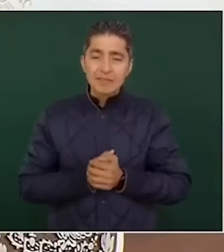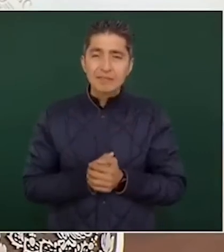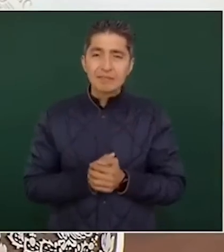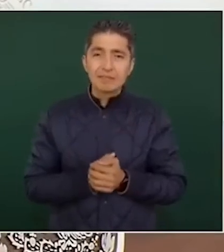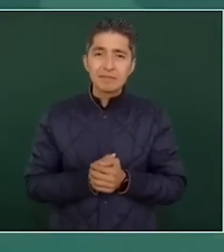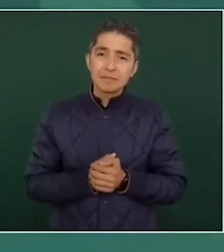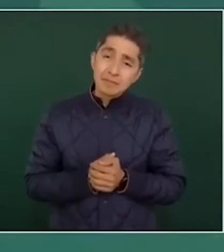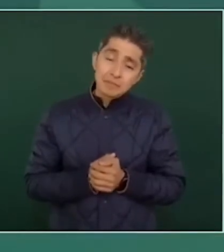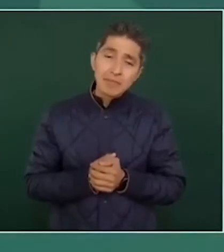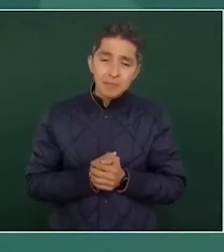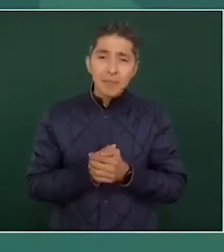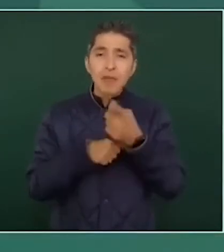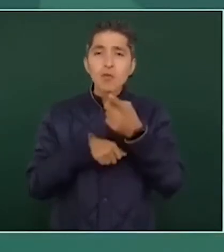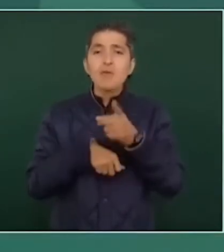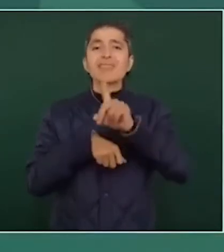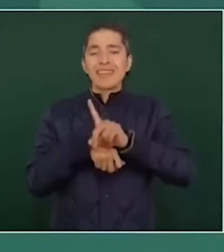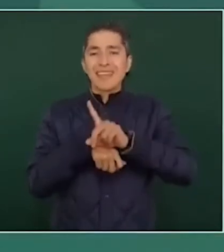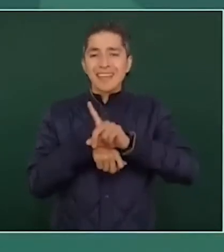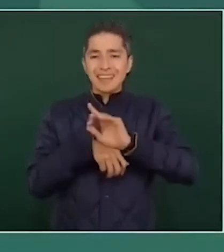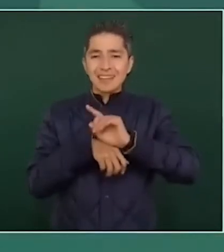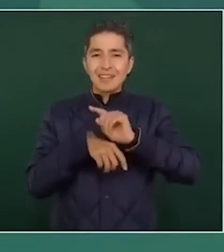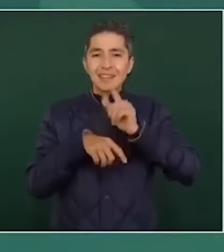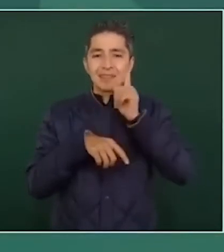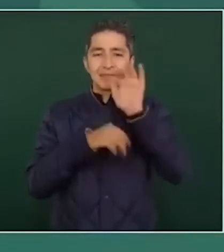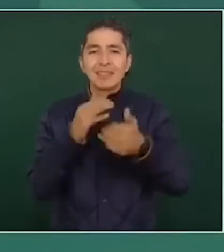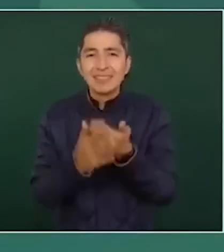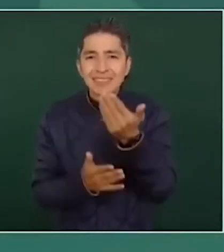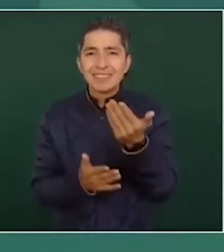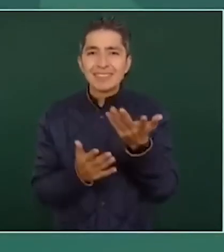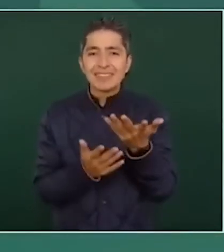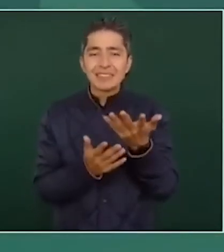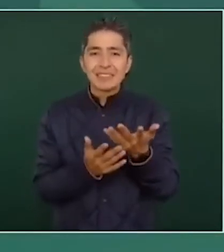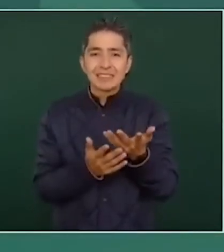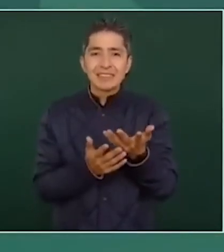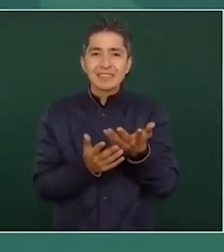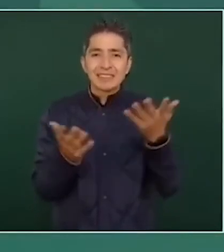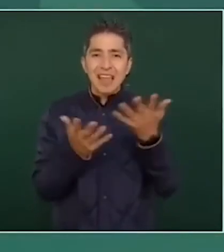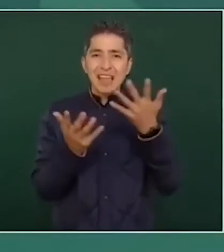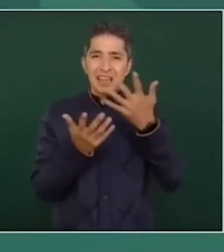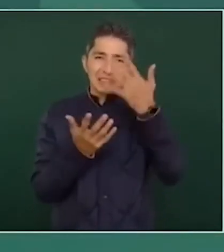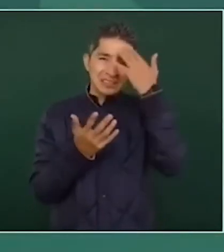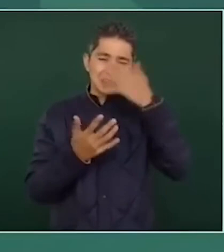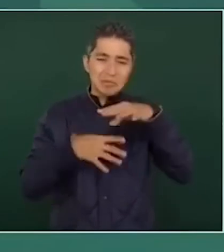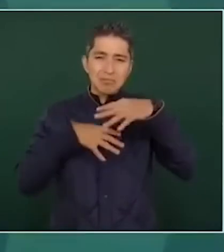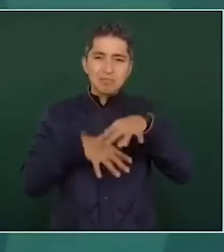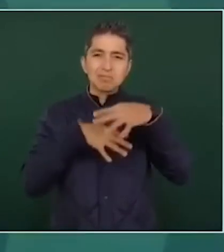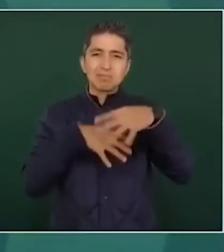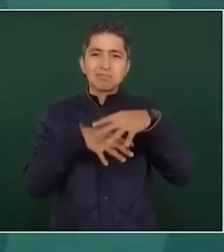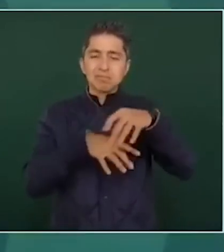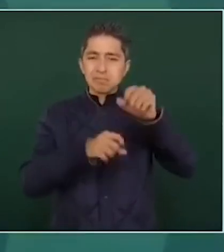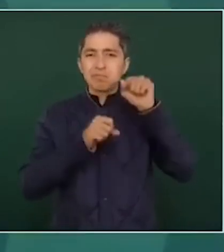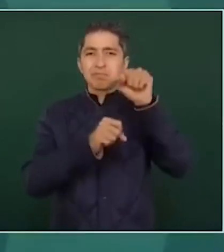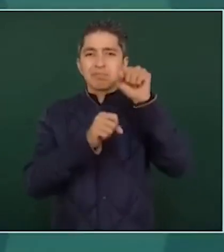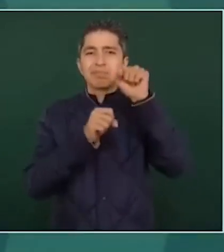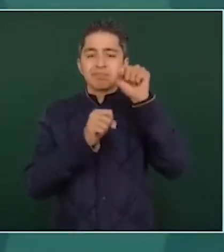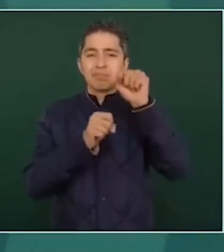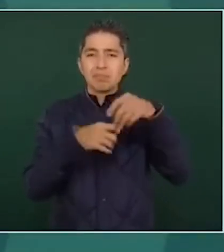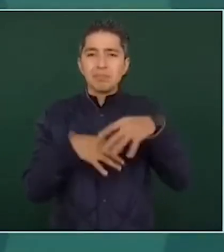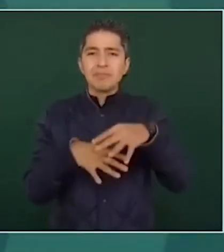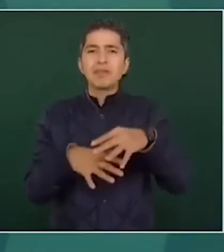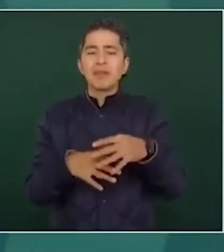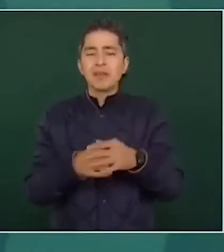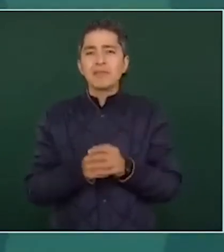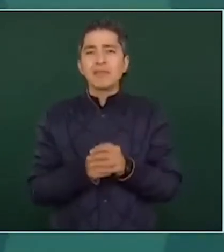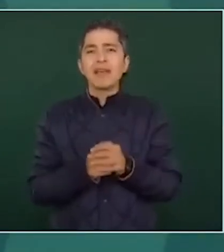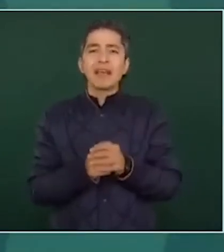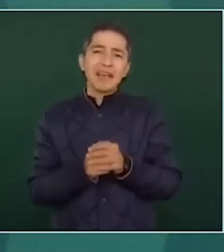República, FGR, que atraiga la investigación del caso para esclarecer lo sucedido. Además, se comprometió a proporcionar